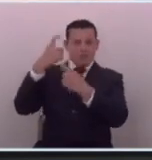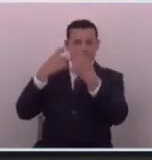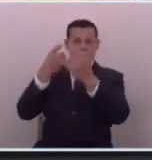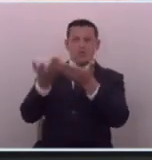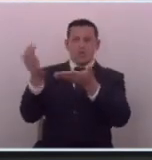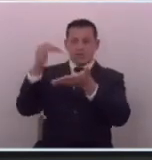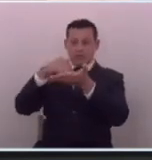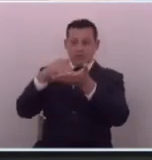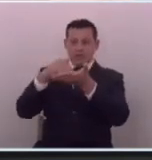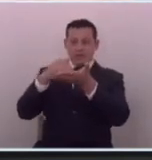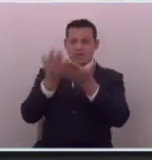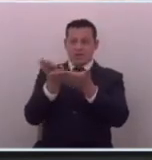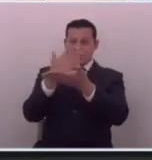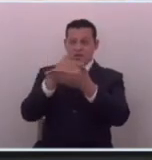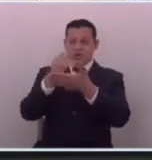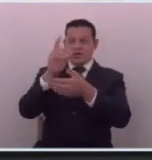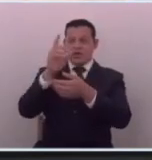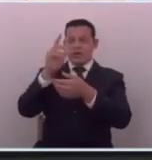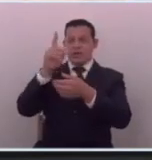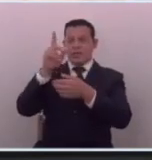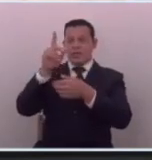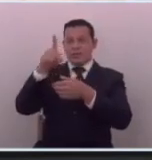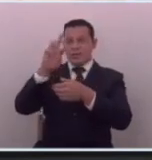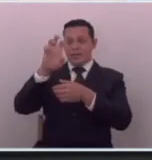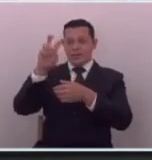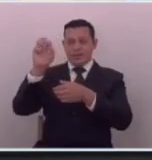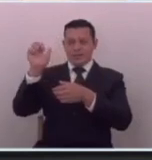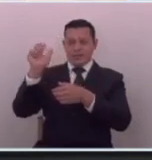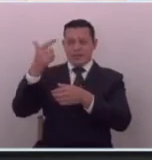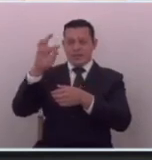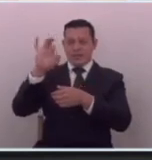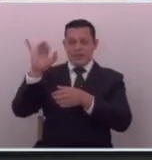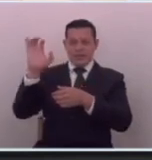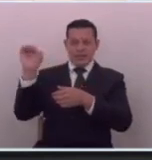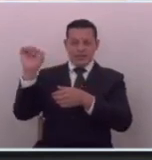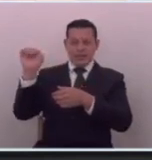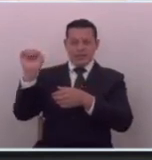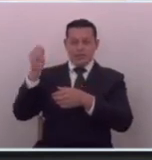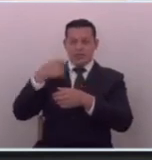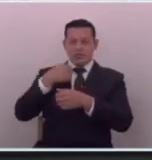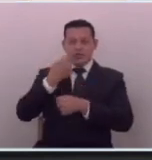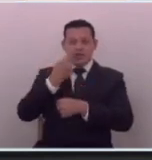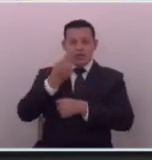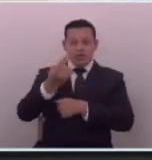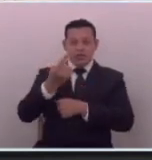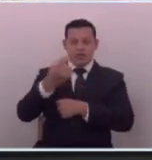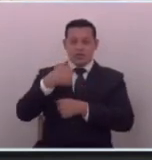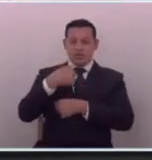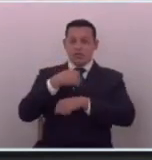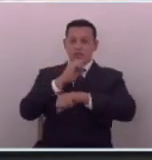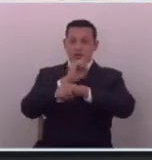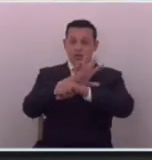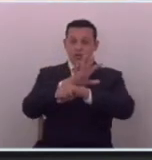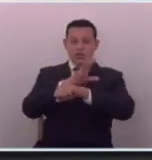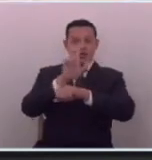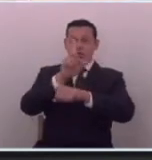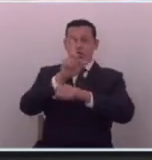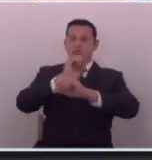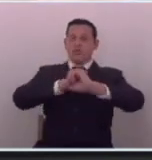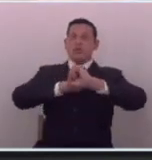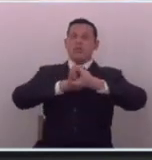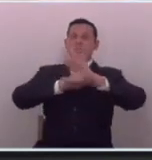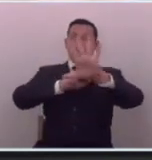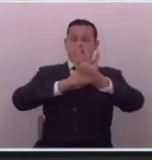repito del diario de la prensa gráfica porque son bien mentirosos y lo he comprobado lo que yo digo no es lo que